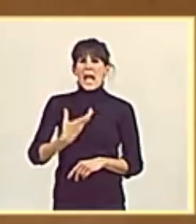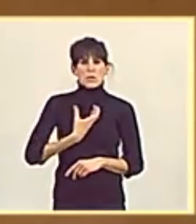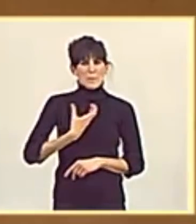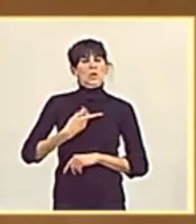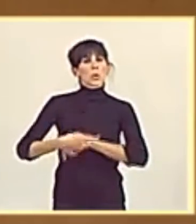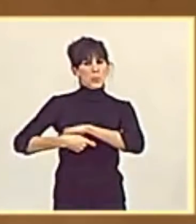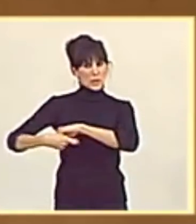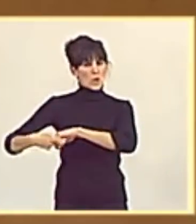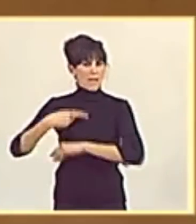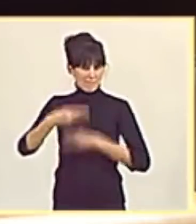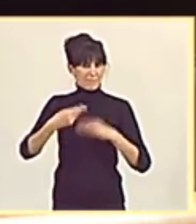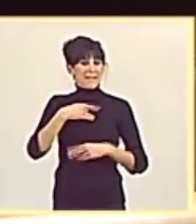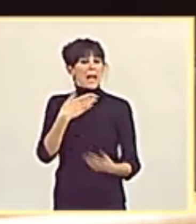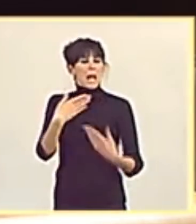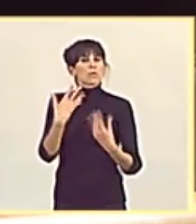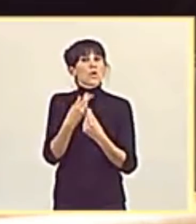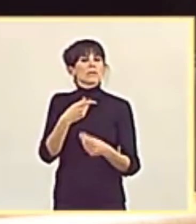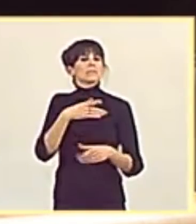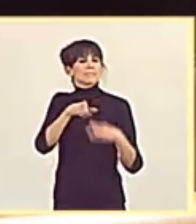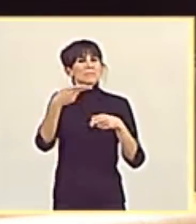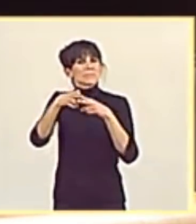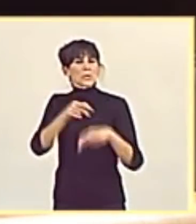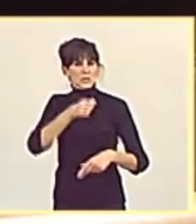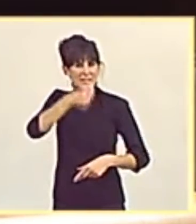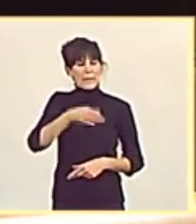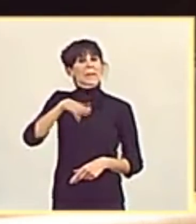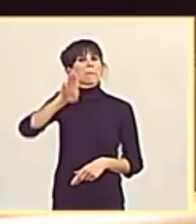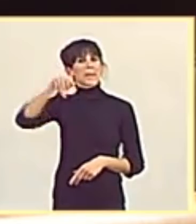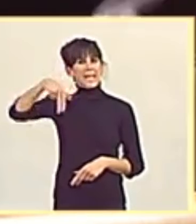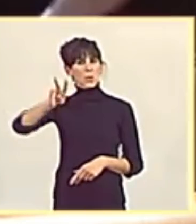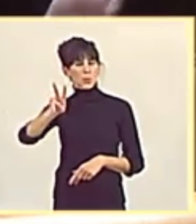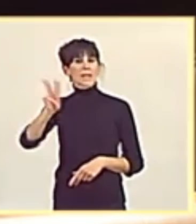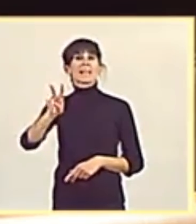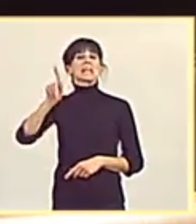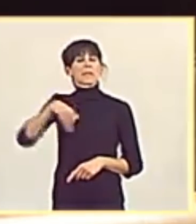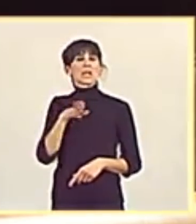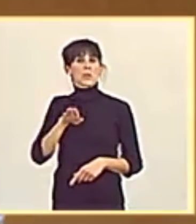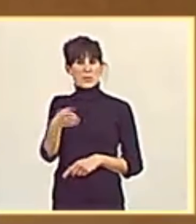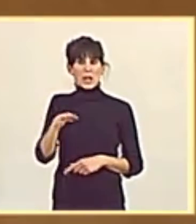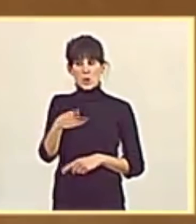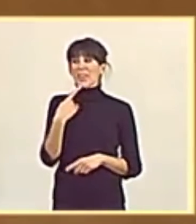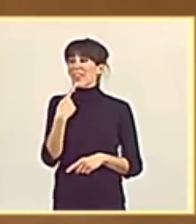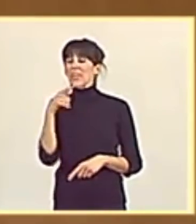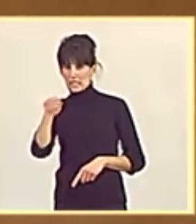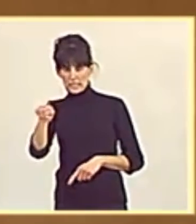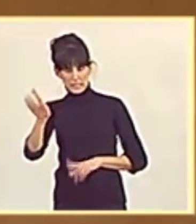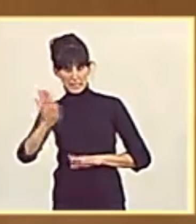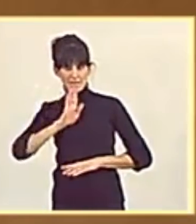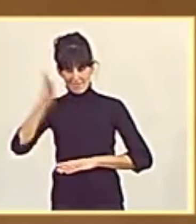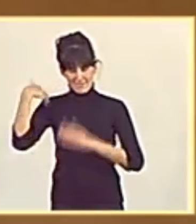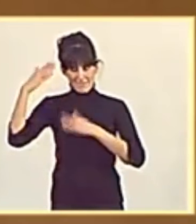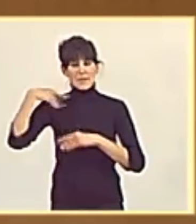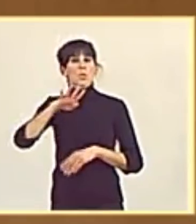Vitoria. Hablo con el Partido Socialista, hablo con el PNV y hablo con Bildu. Decía usted. 4 de